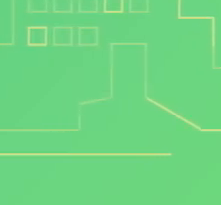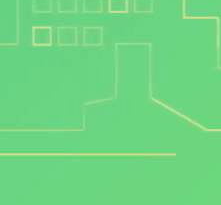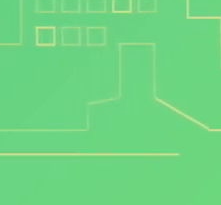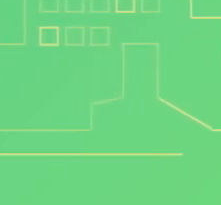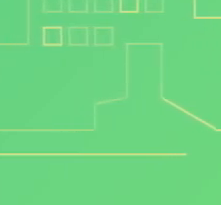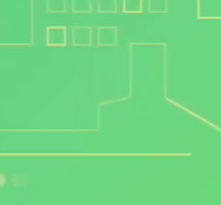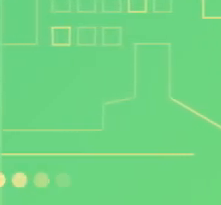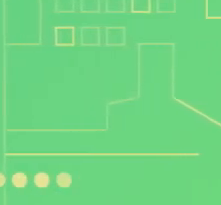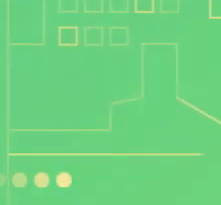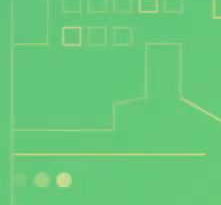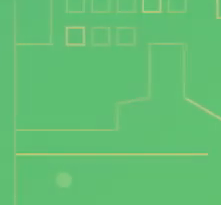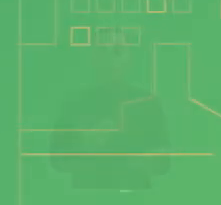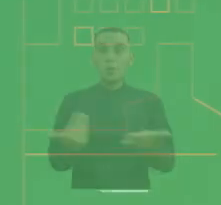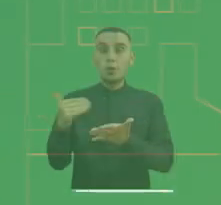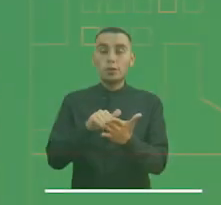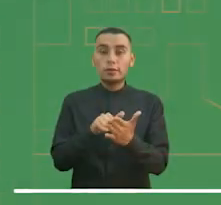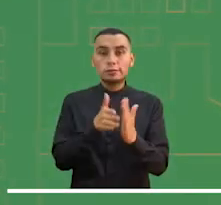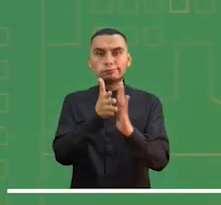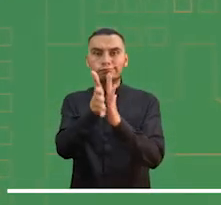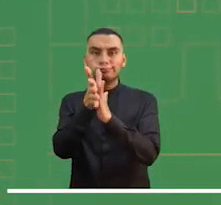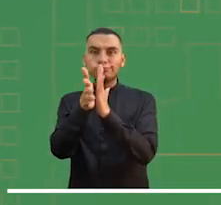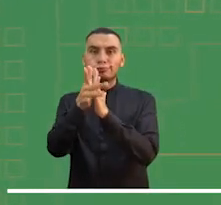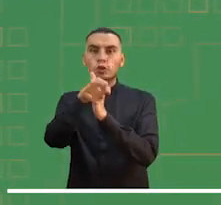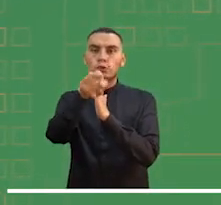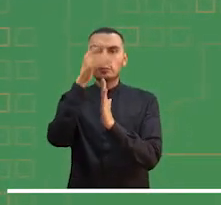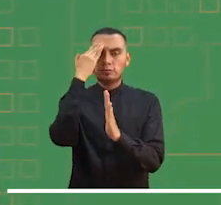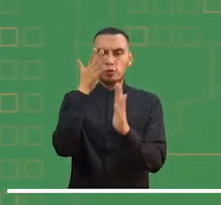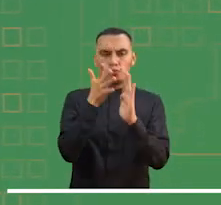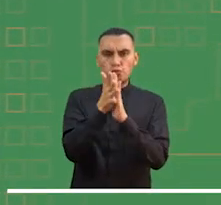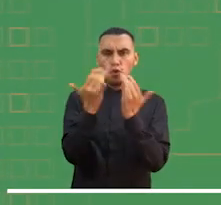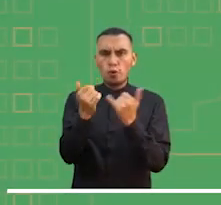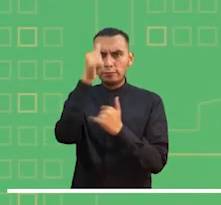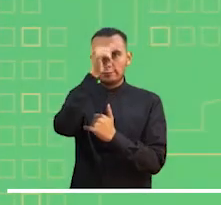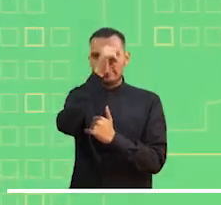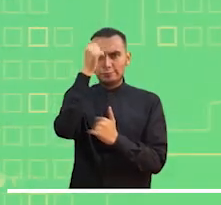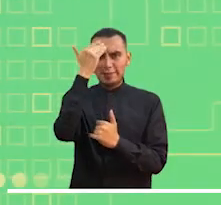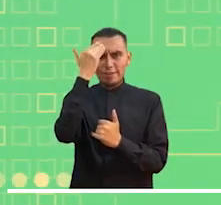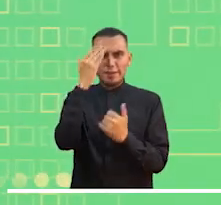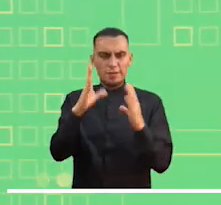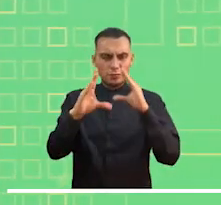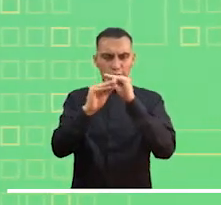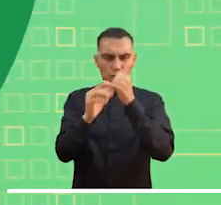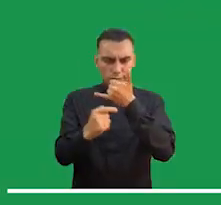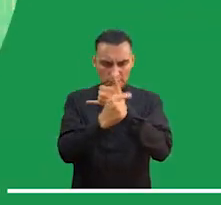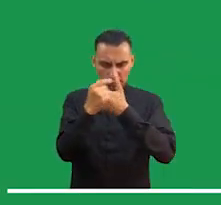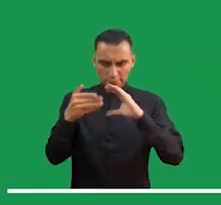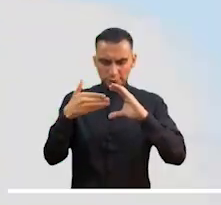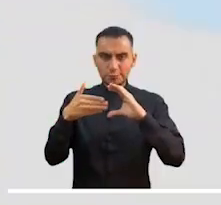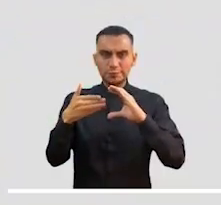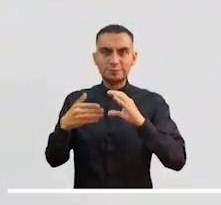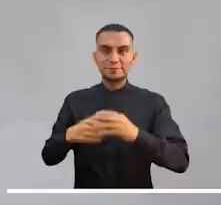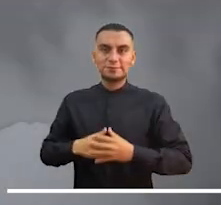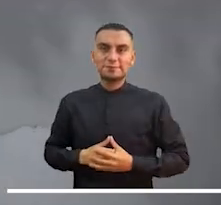Nuevamente nos encontramos con ustedes para cerrar este domingo con los detalles actualizados del pronóstico del tiempo.